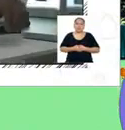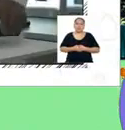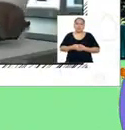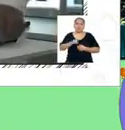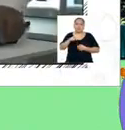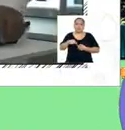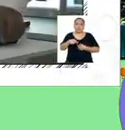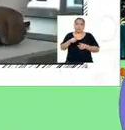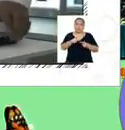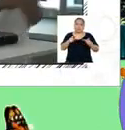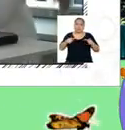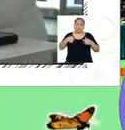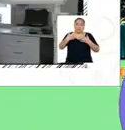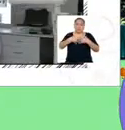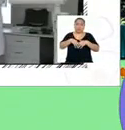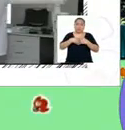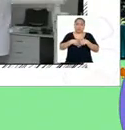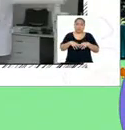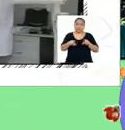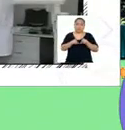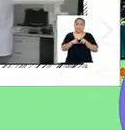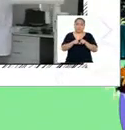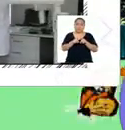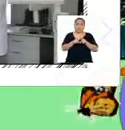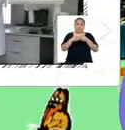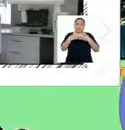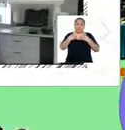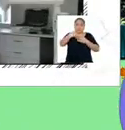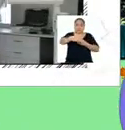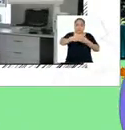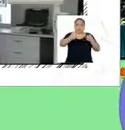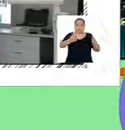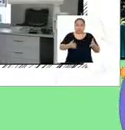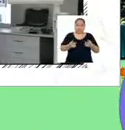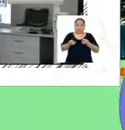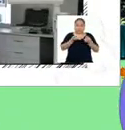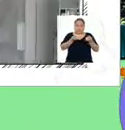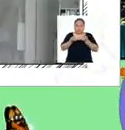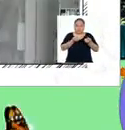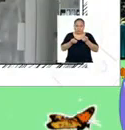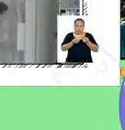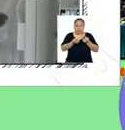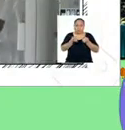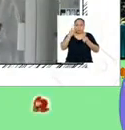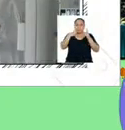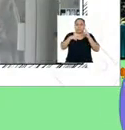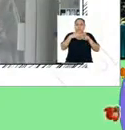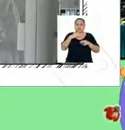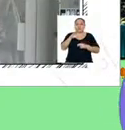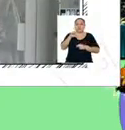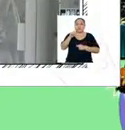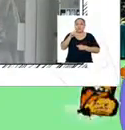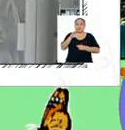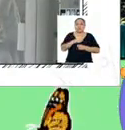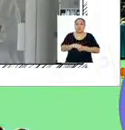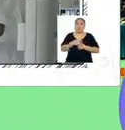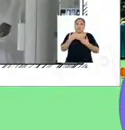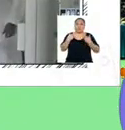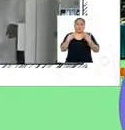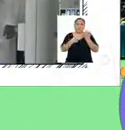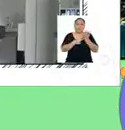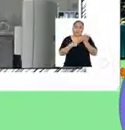El centro nuclear también cuenta con un laboratorio de calibraciones de radiación Que posee instrumentos de última